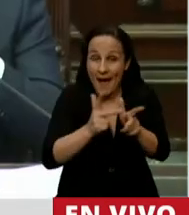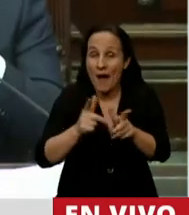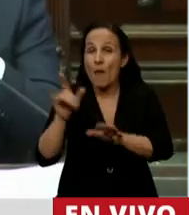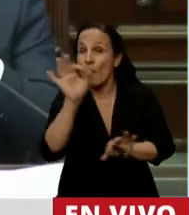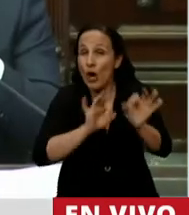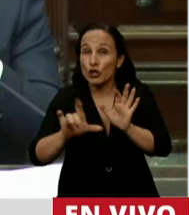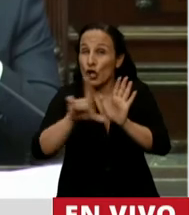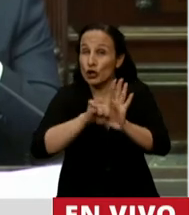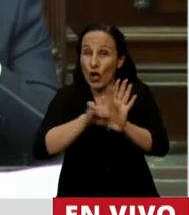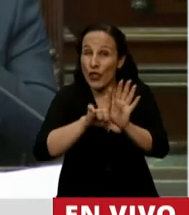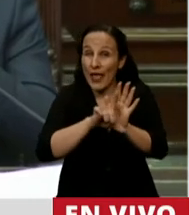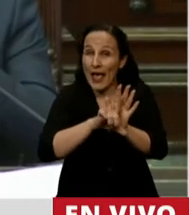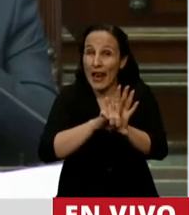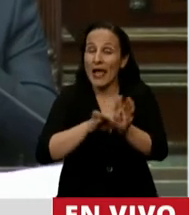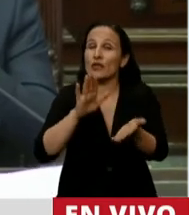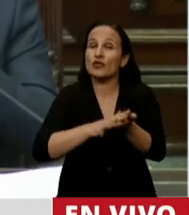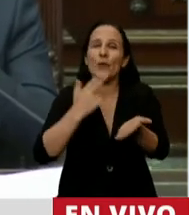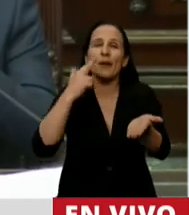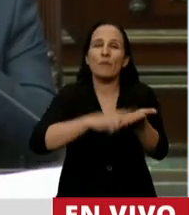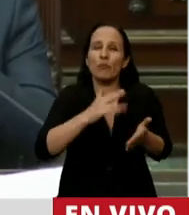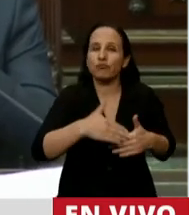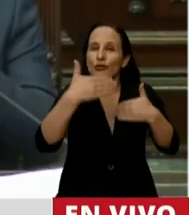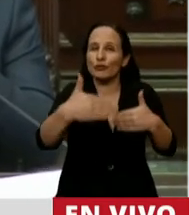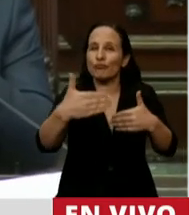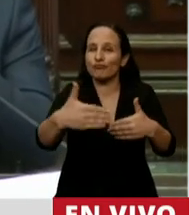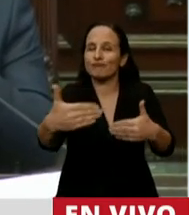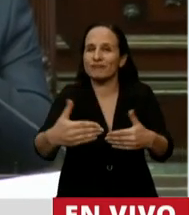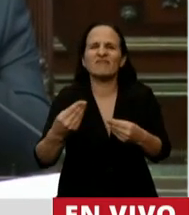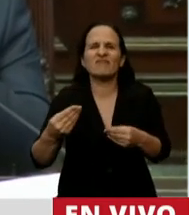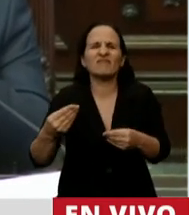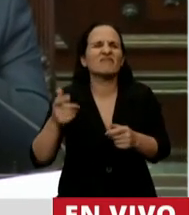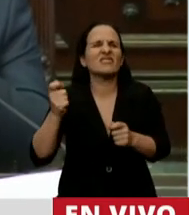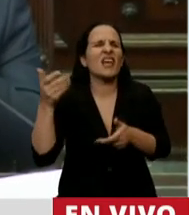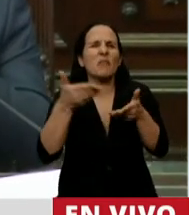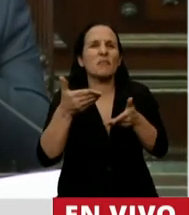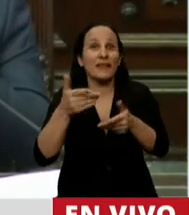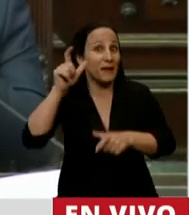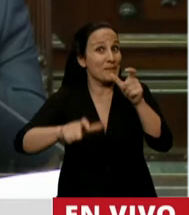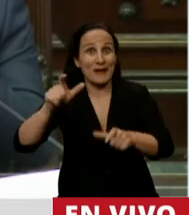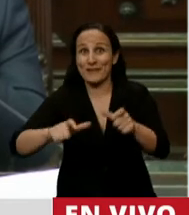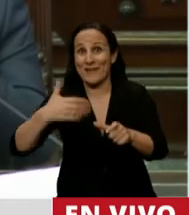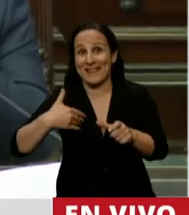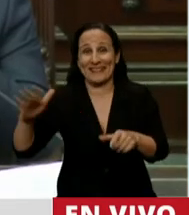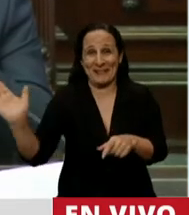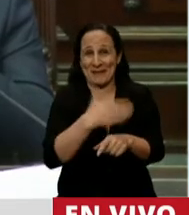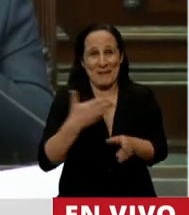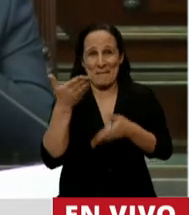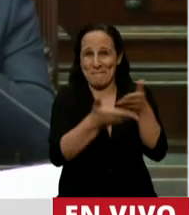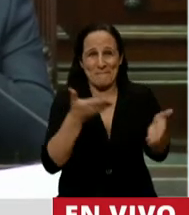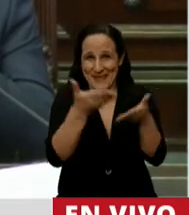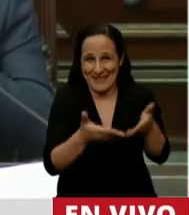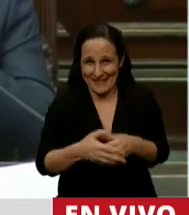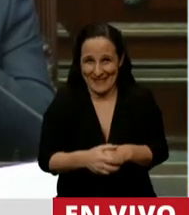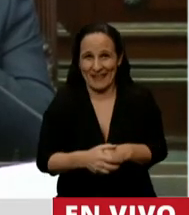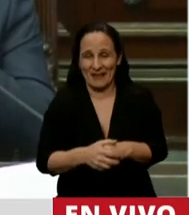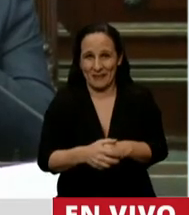proyecto de ley de moratoria impositiva que nos demandan todos los argentinos. La asistencia que le vamos a